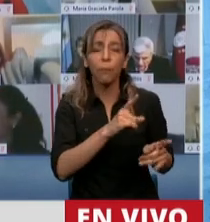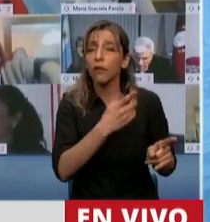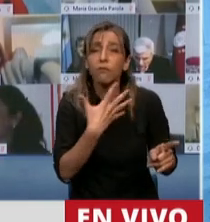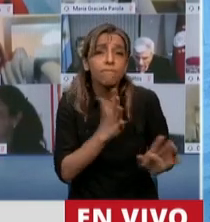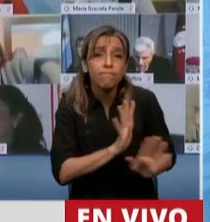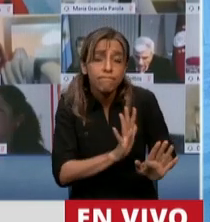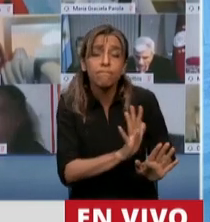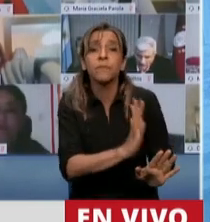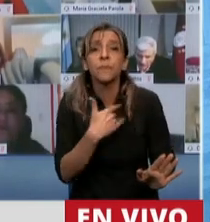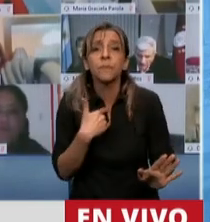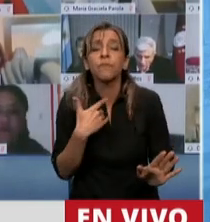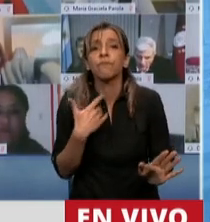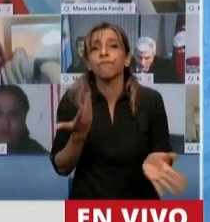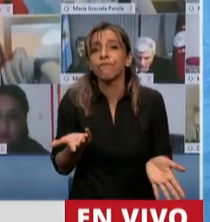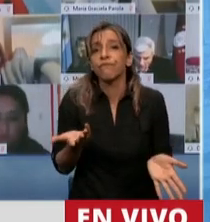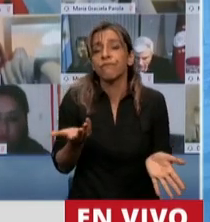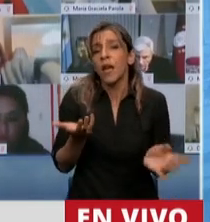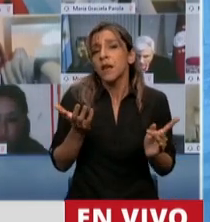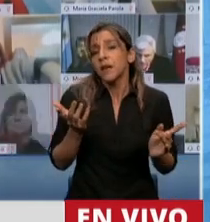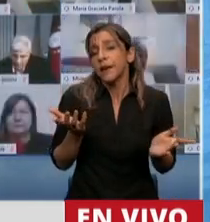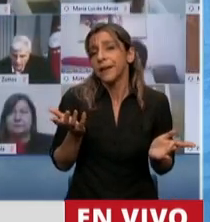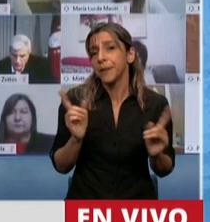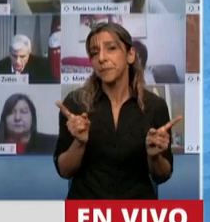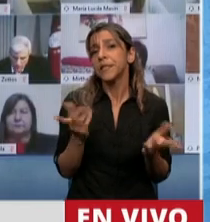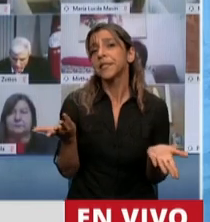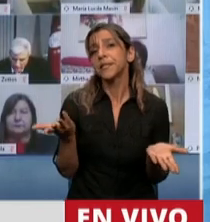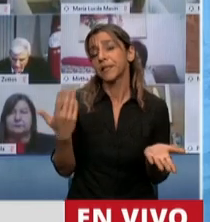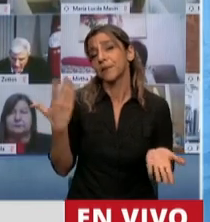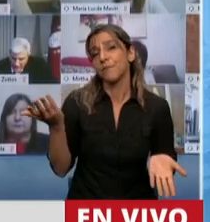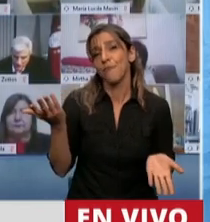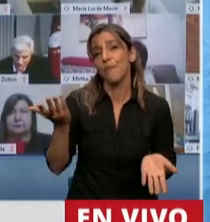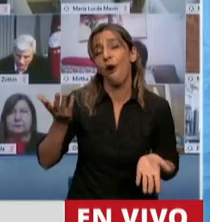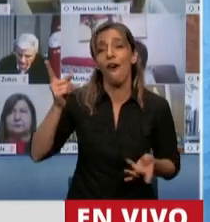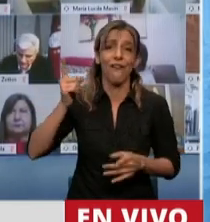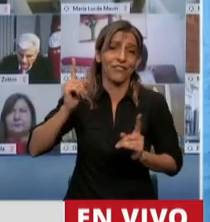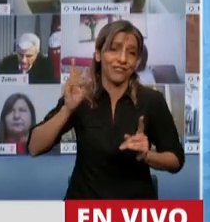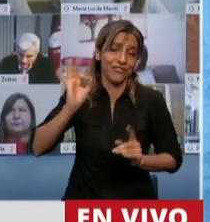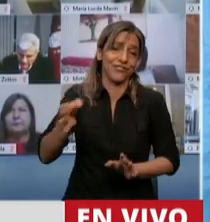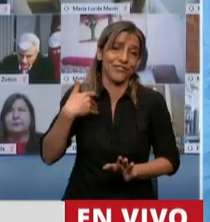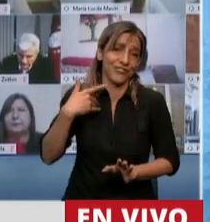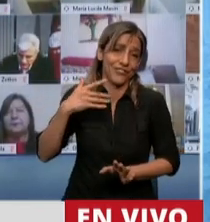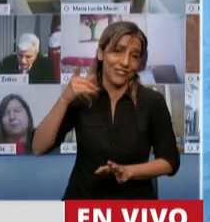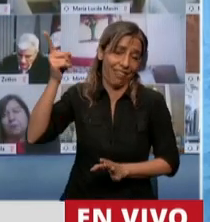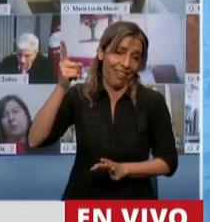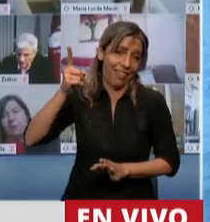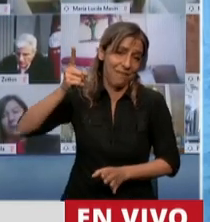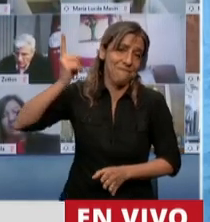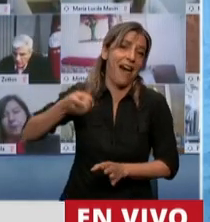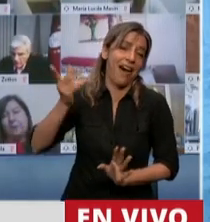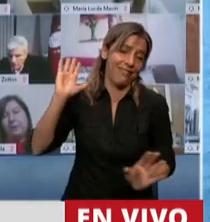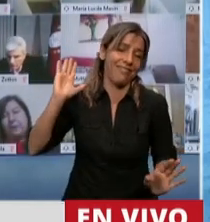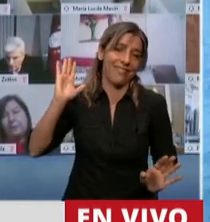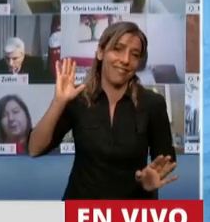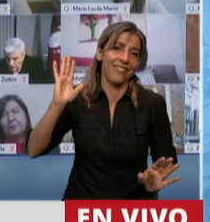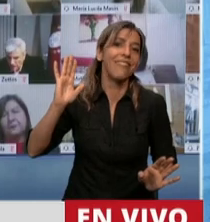también es una orden recibida desde Suiza por su conductor político que claramente en estos